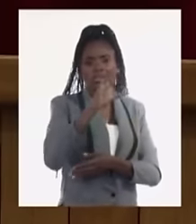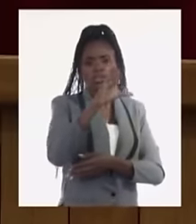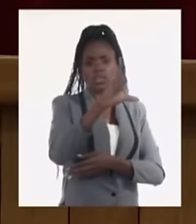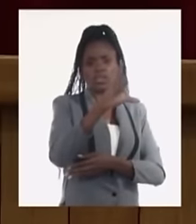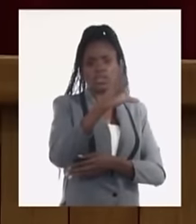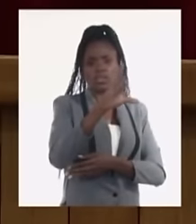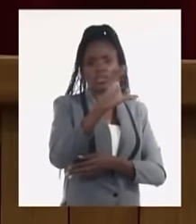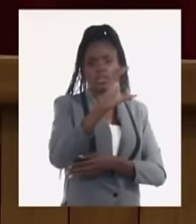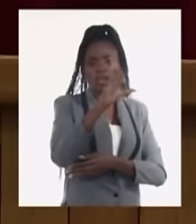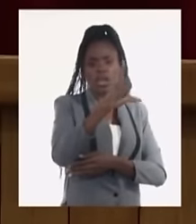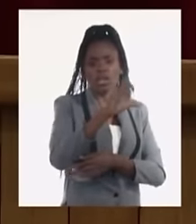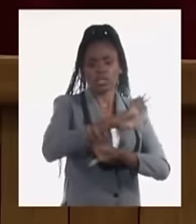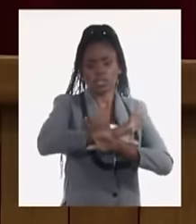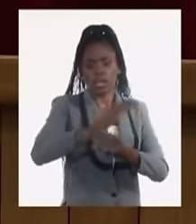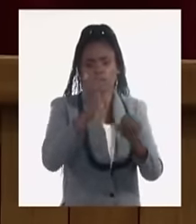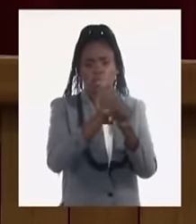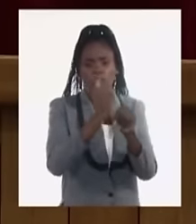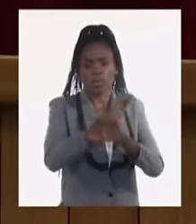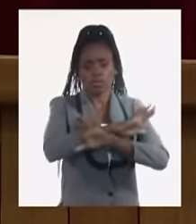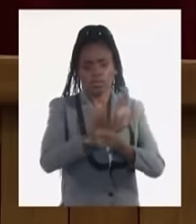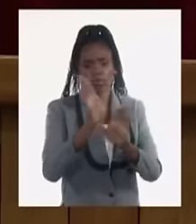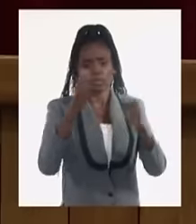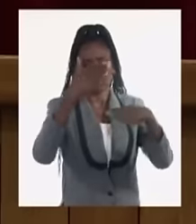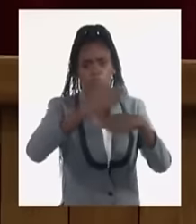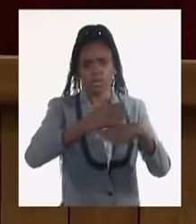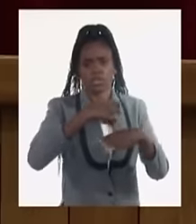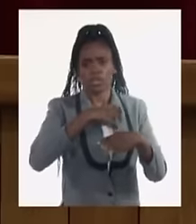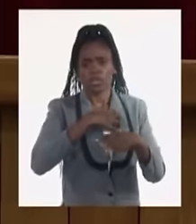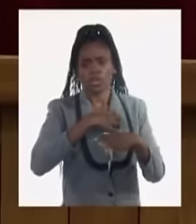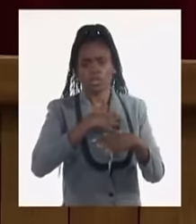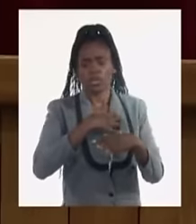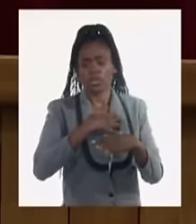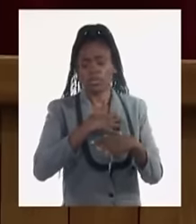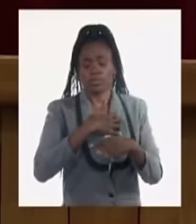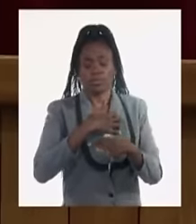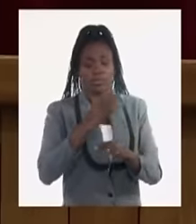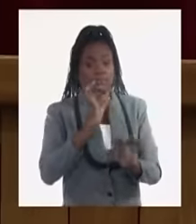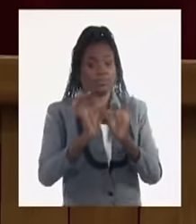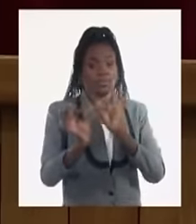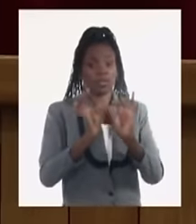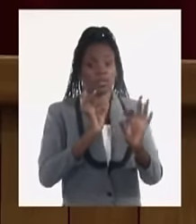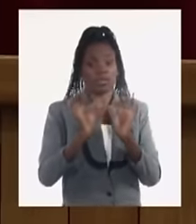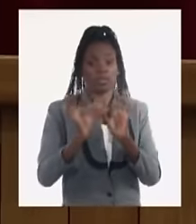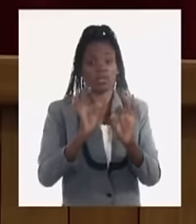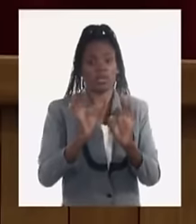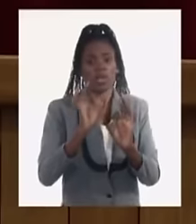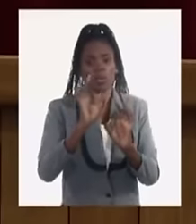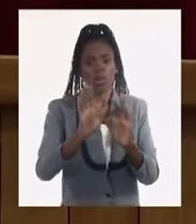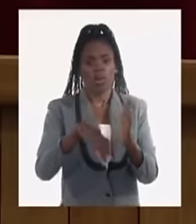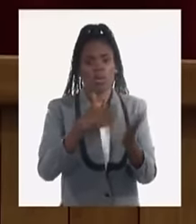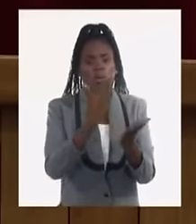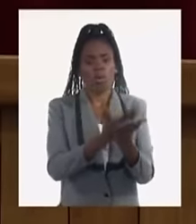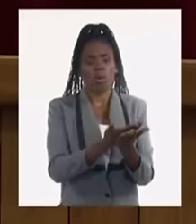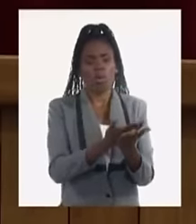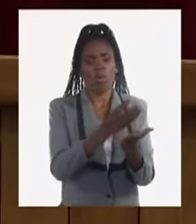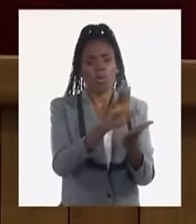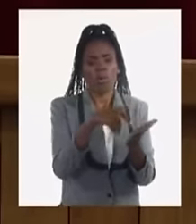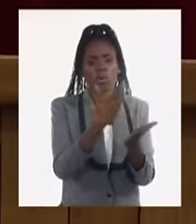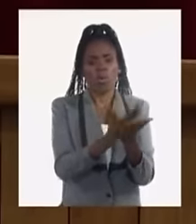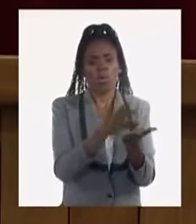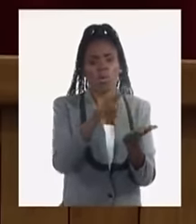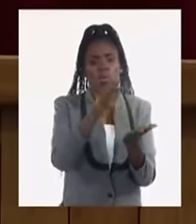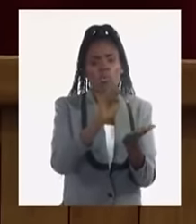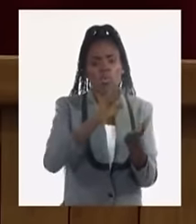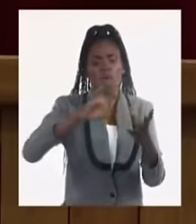dejó de jugar su papel, que realmente no tiene el respaldo y se implementará gradualmente un